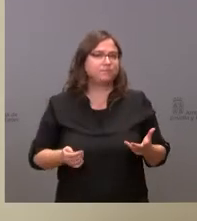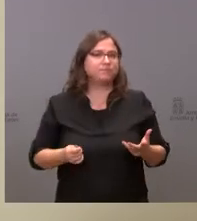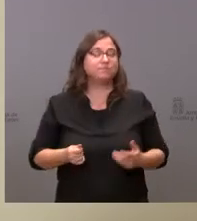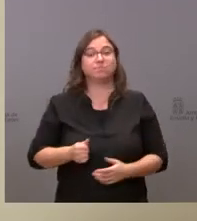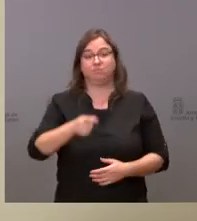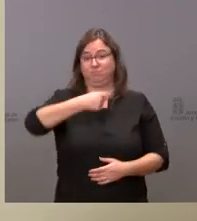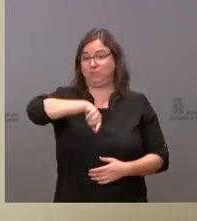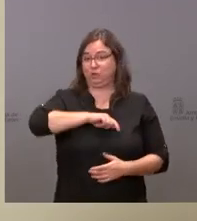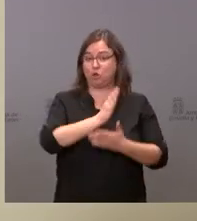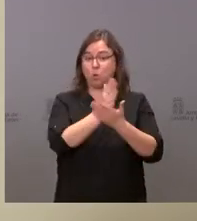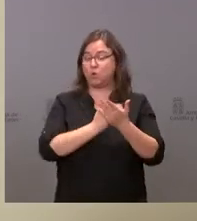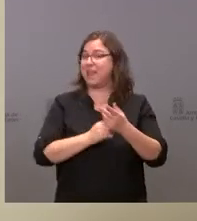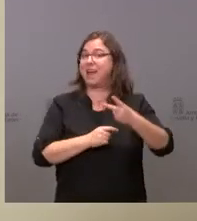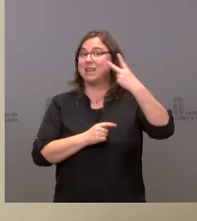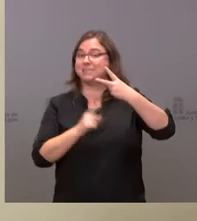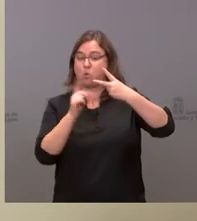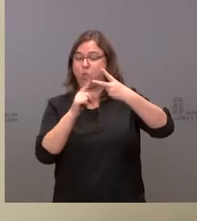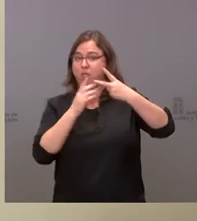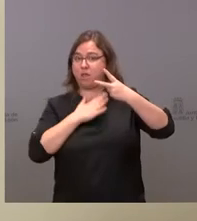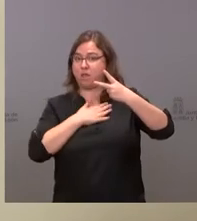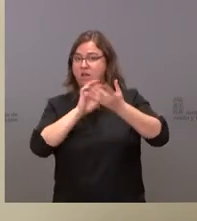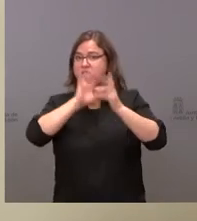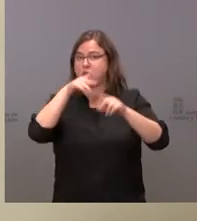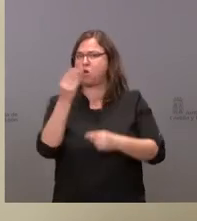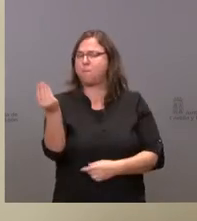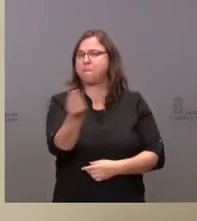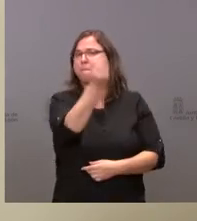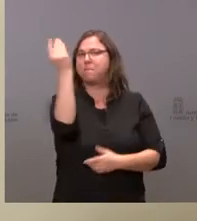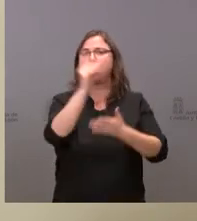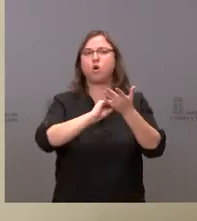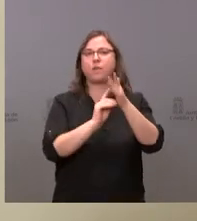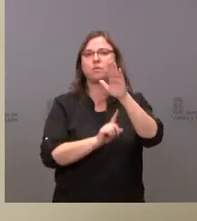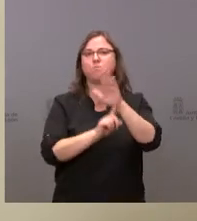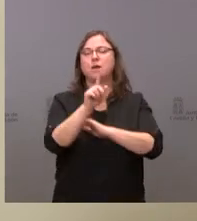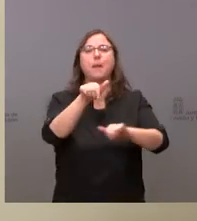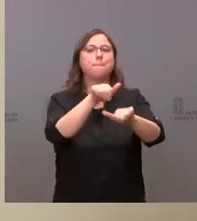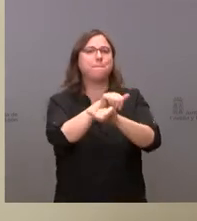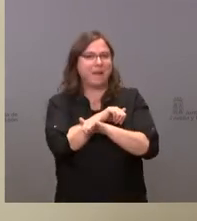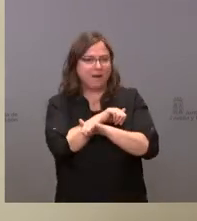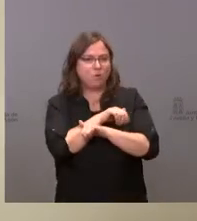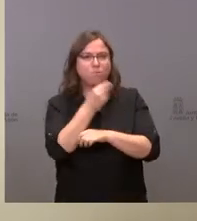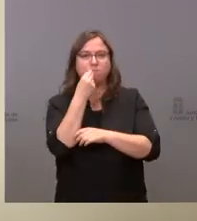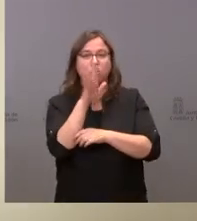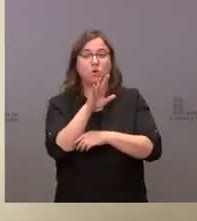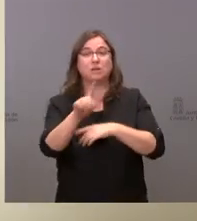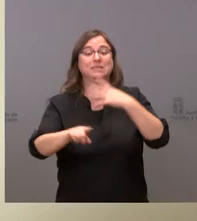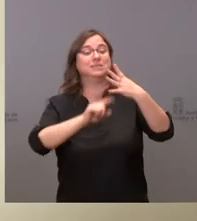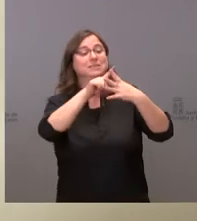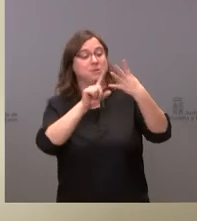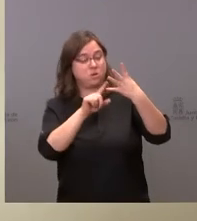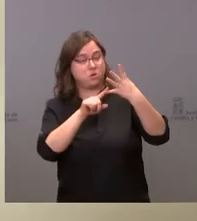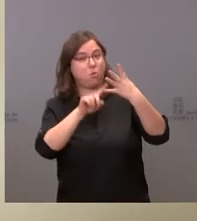comunidad autónoma con mejores datos de crecimiento del desempleo, cuarta comunidad autónoma